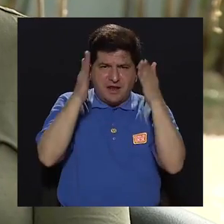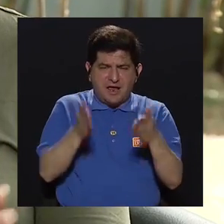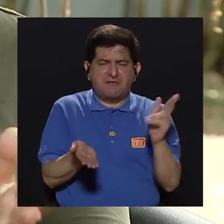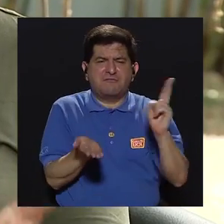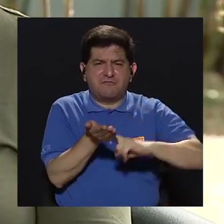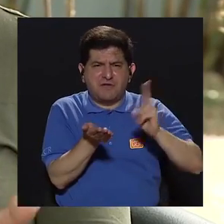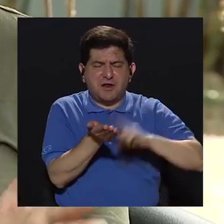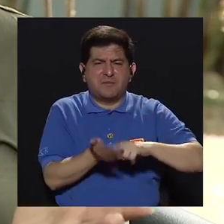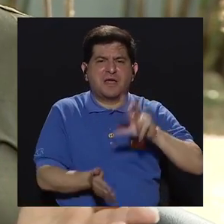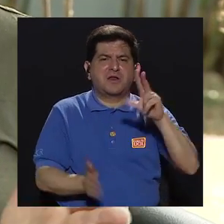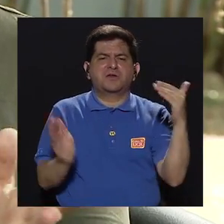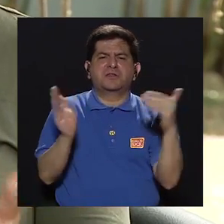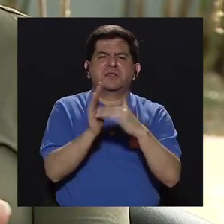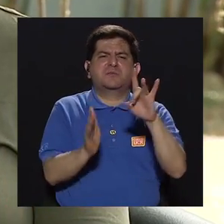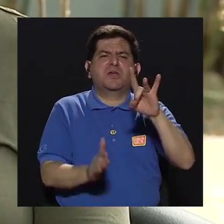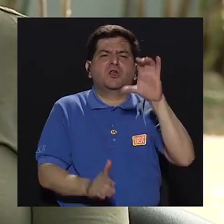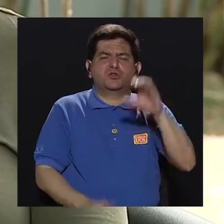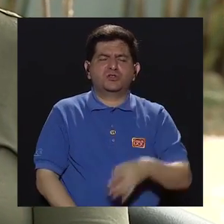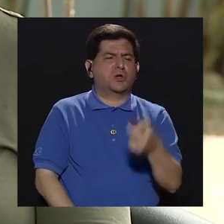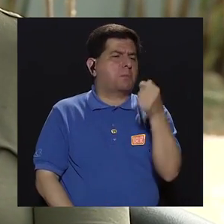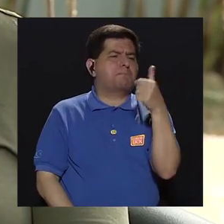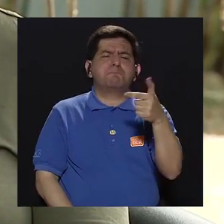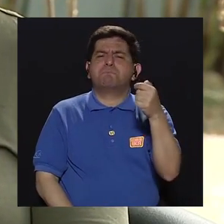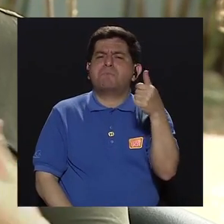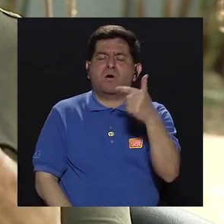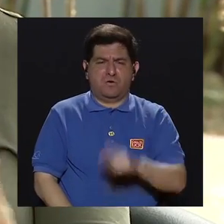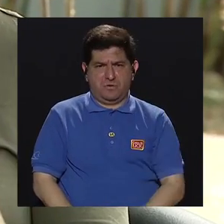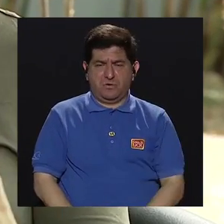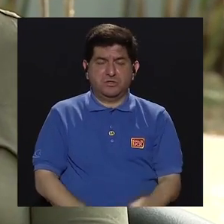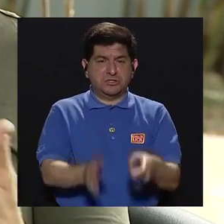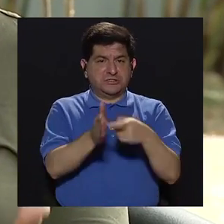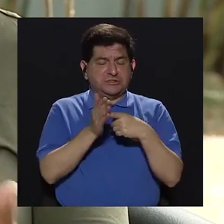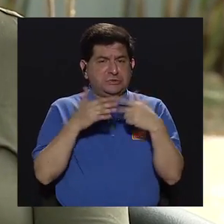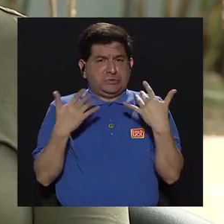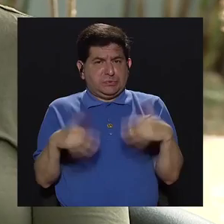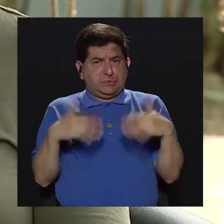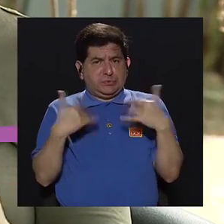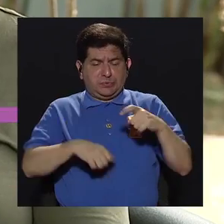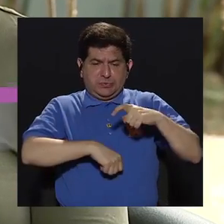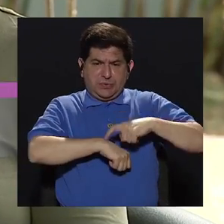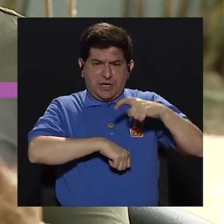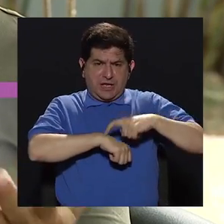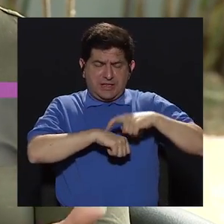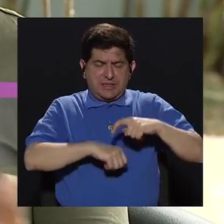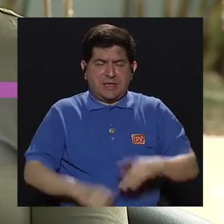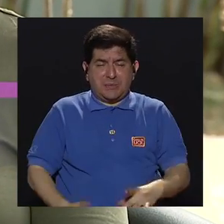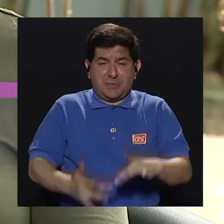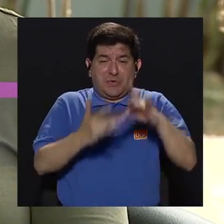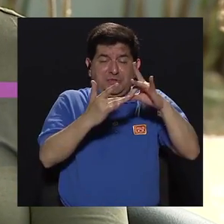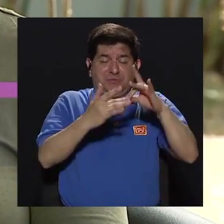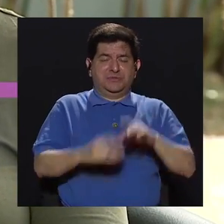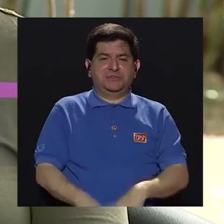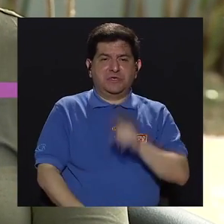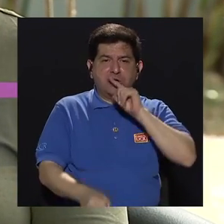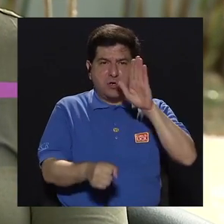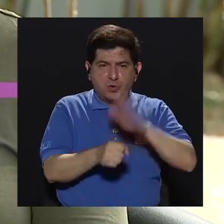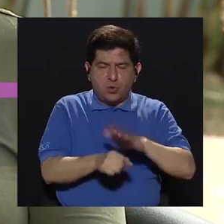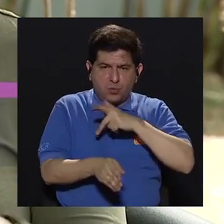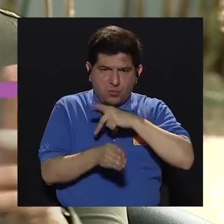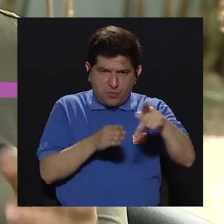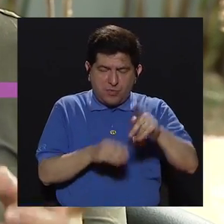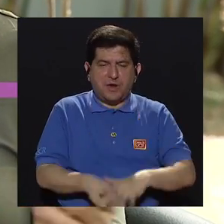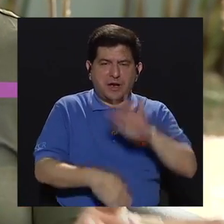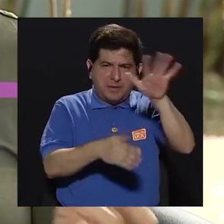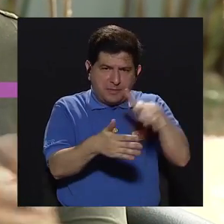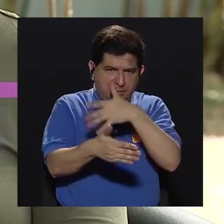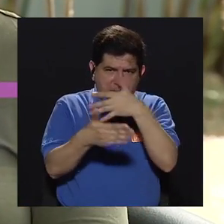contratados son cerca de 3 mil 800, son muy pocos. Entonces, se exige mucho el tiempo extraordinario que debe cumplir el profesional